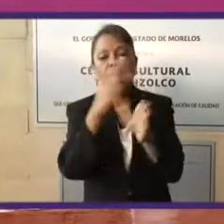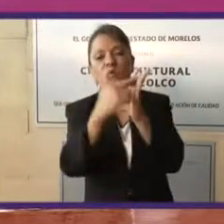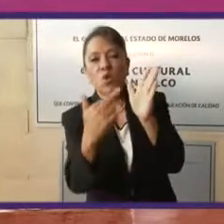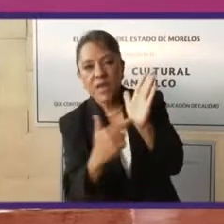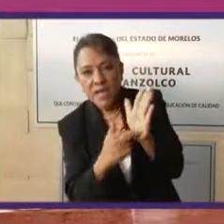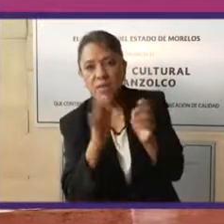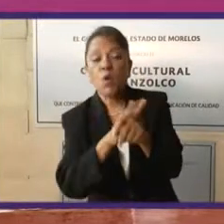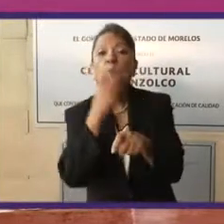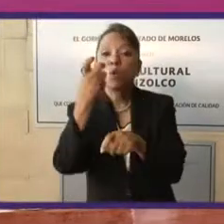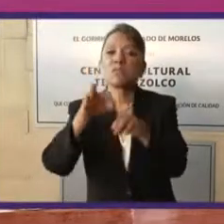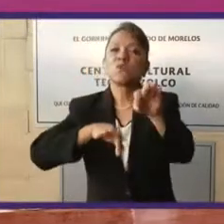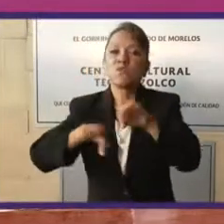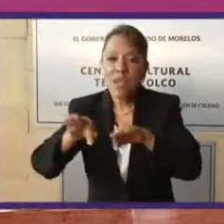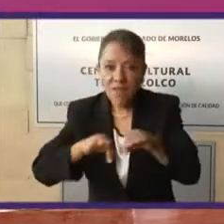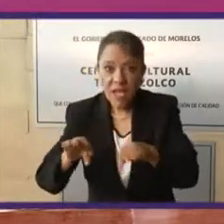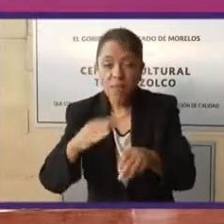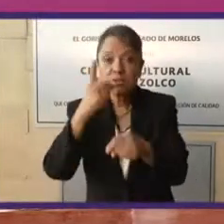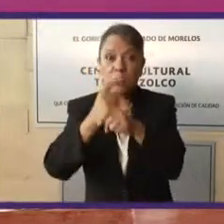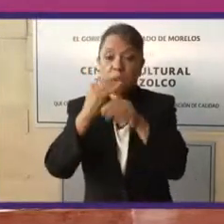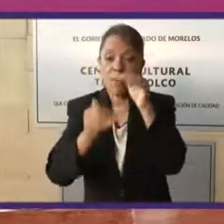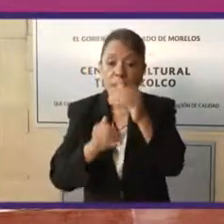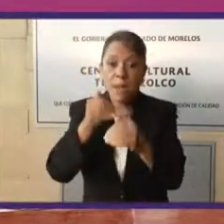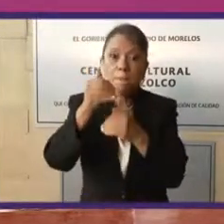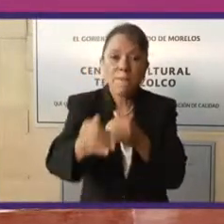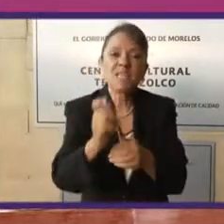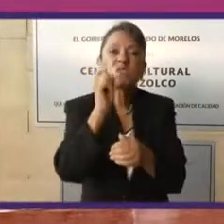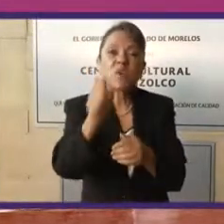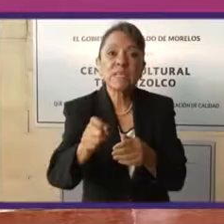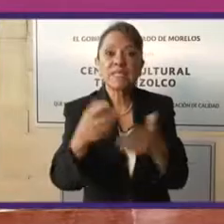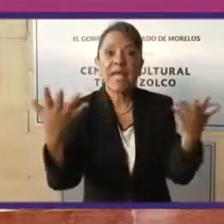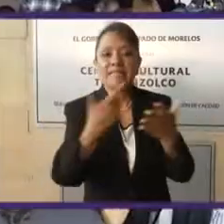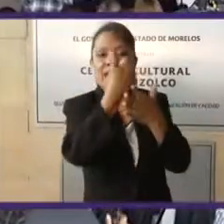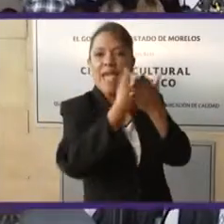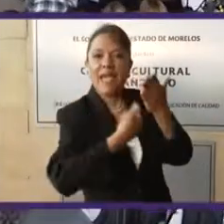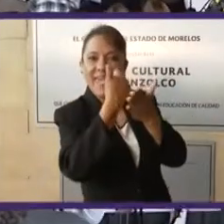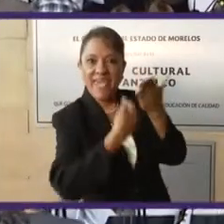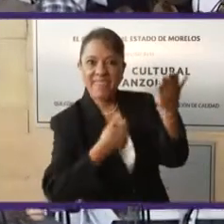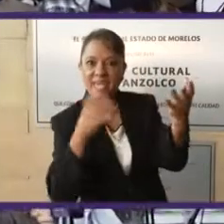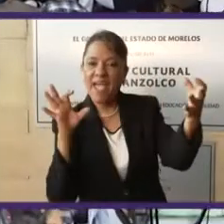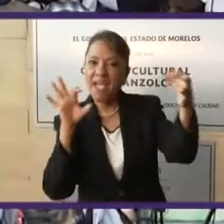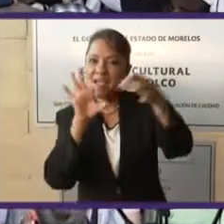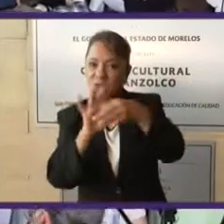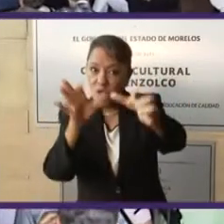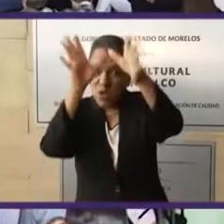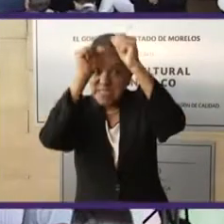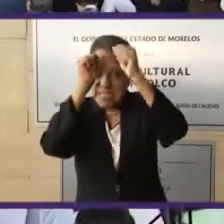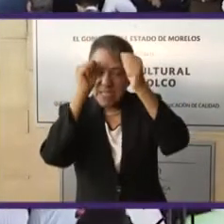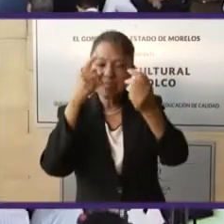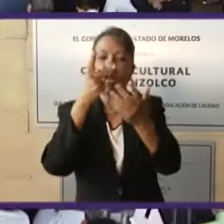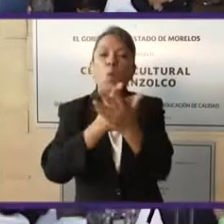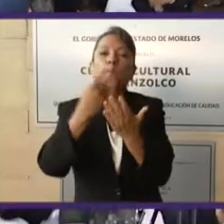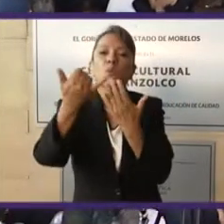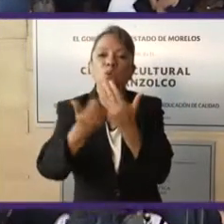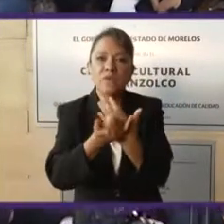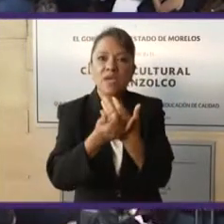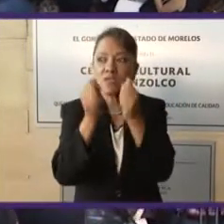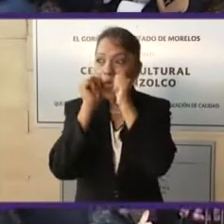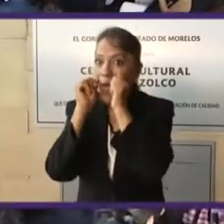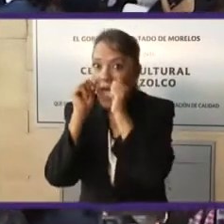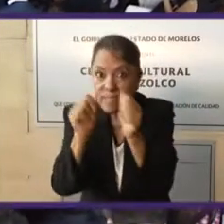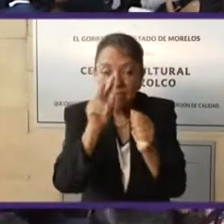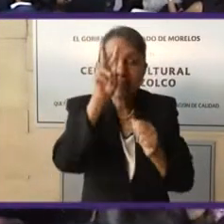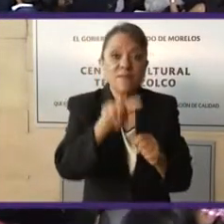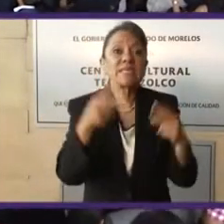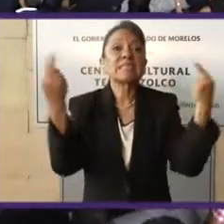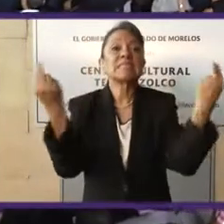y el primer paso es construir una agenda de coincidencias, un proyecto que atienda las necesidades de los mexicanos, pero